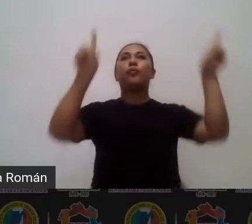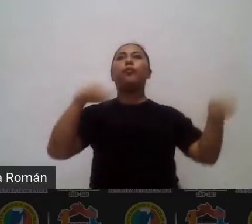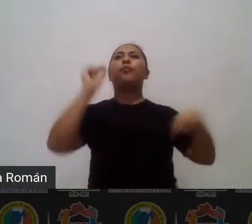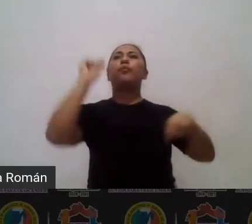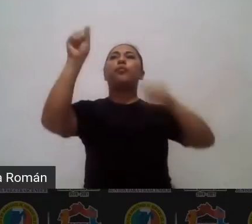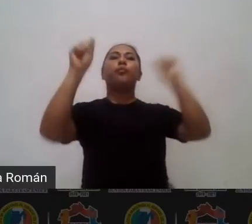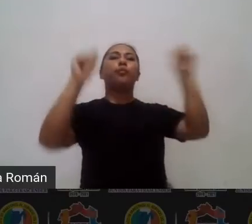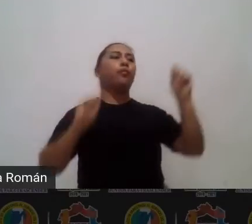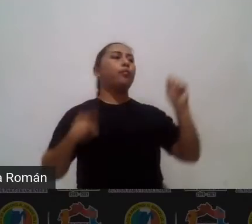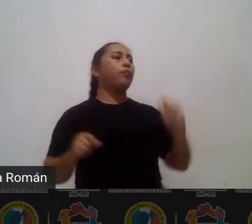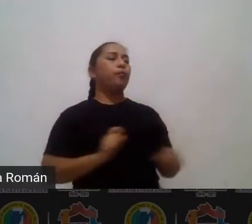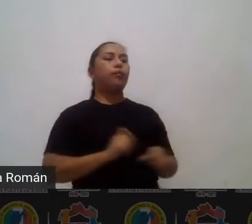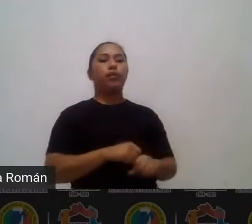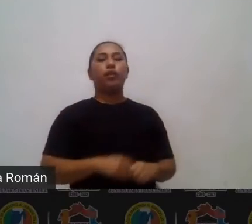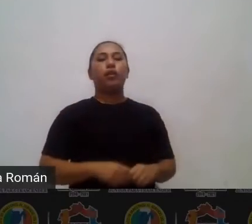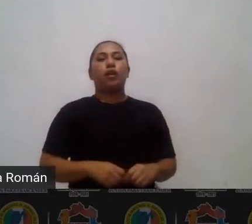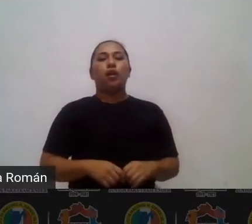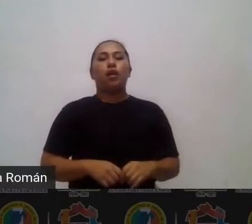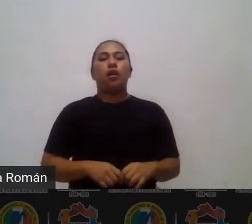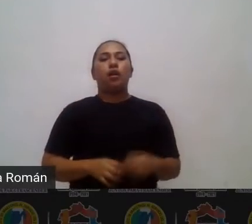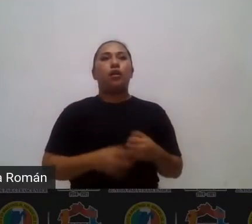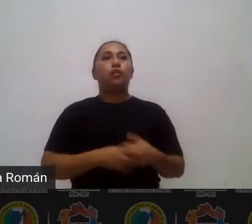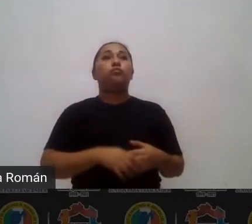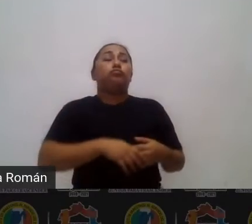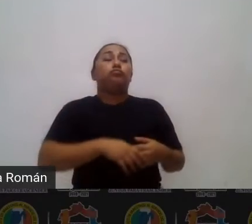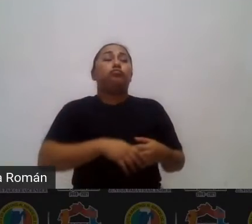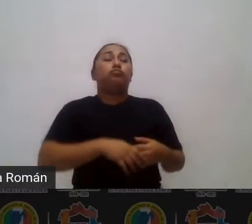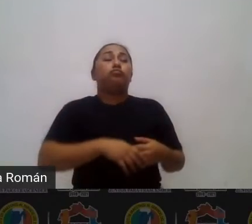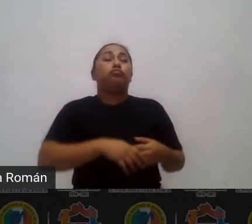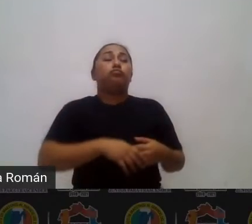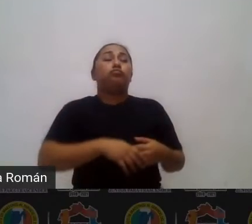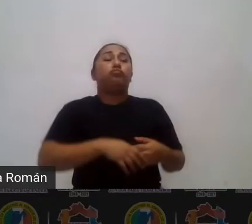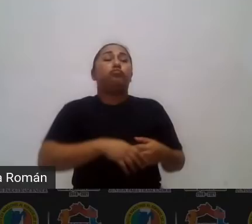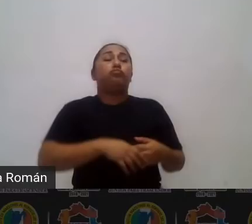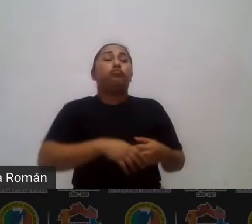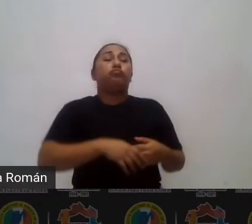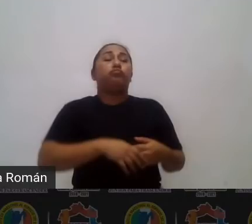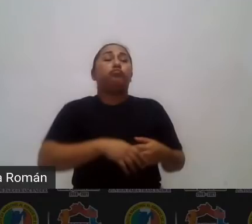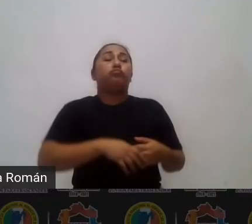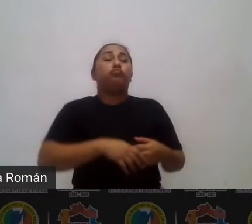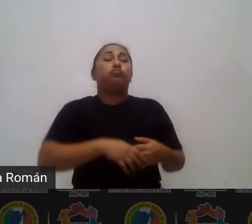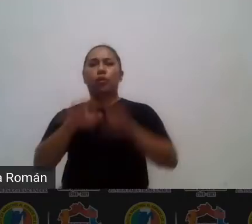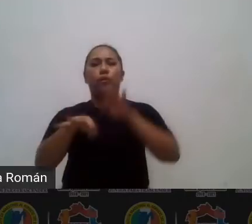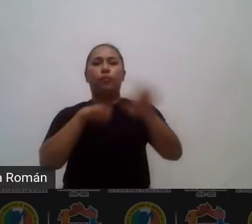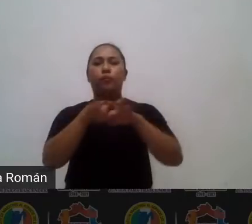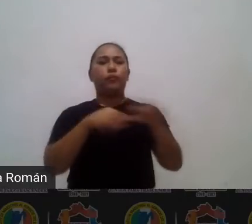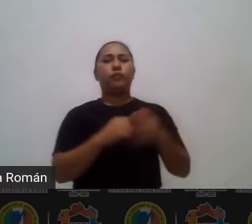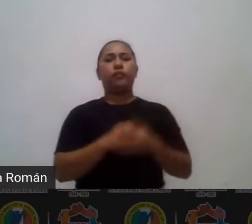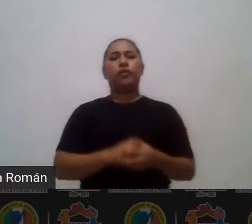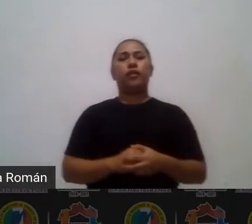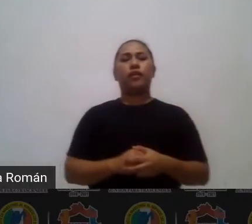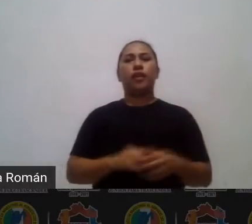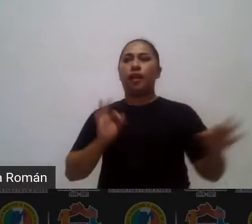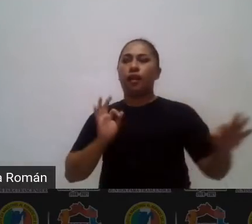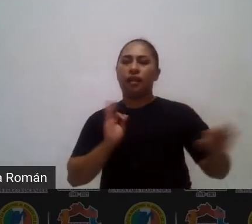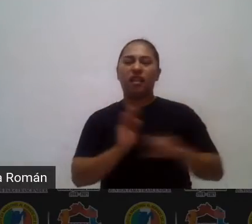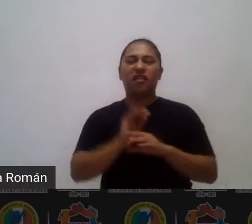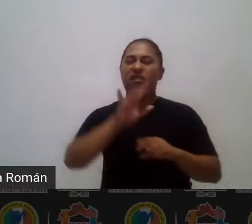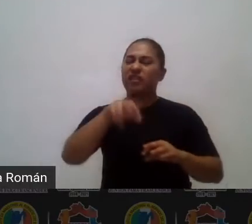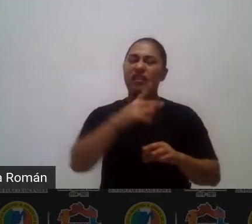por su naturaleza nunca lo vamos a poder abarcar en su totalidad pero debemos definir ejes rectores